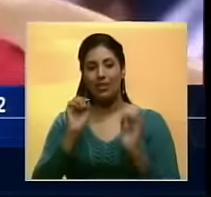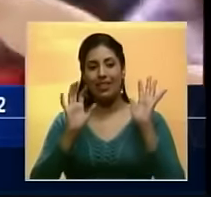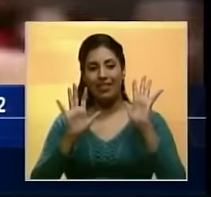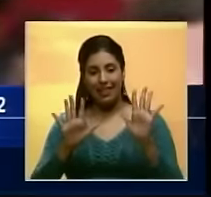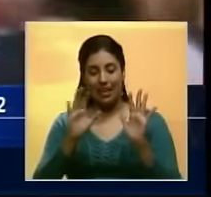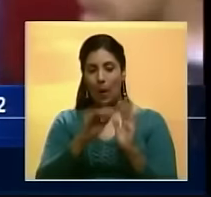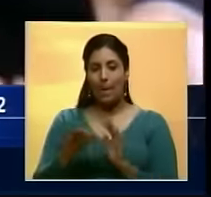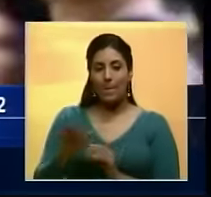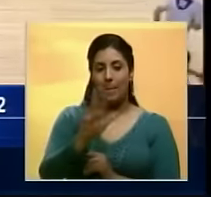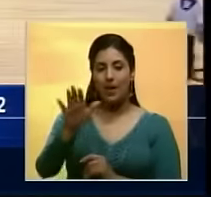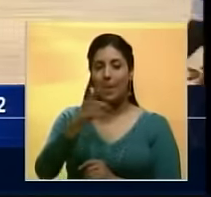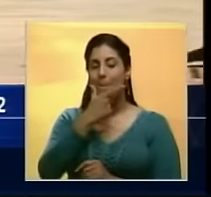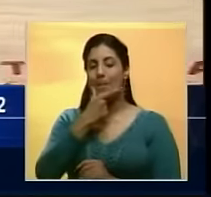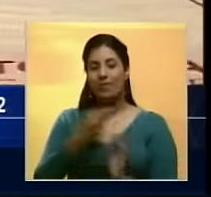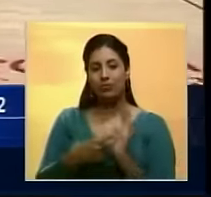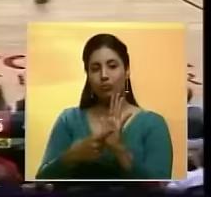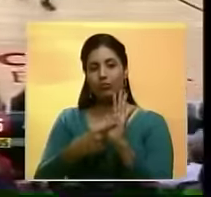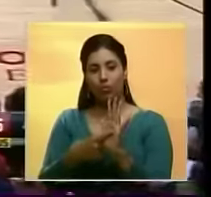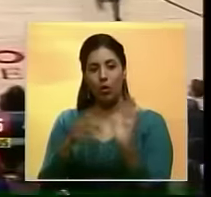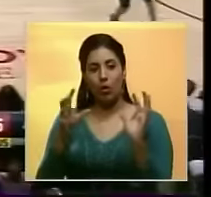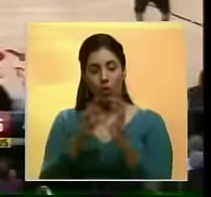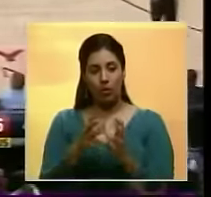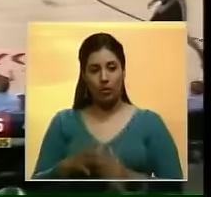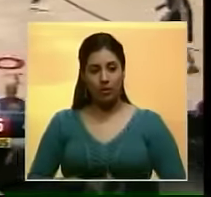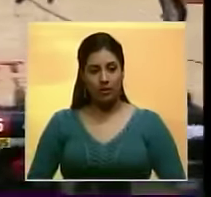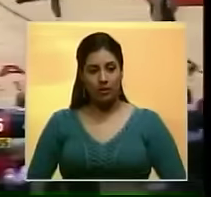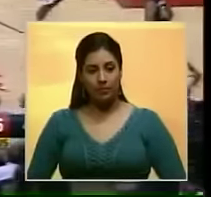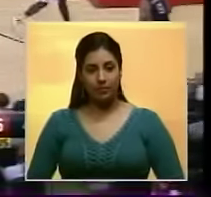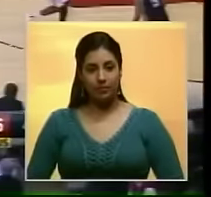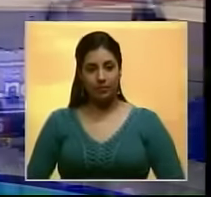rebotes fueron los más destacados por los Spurs.